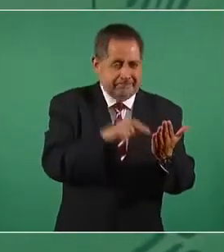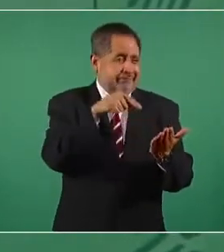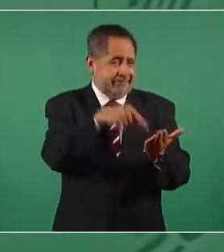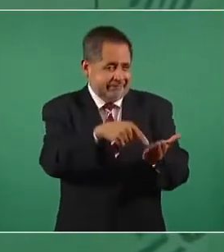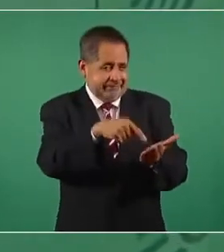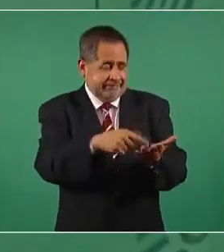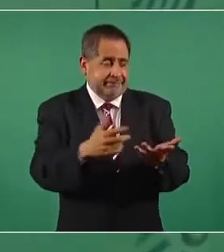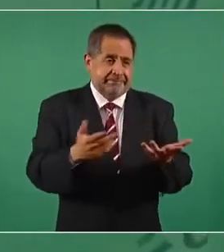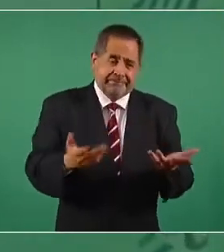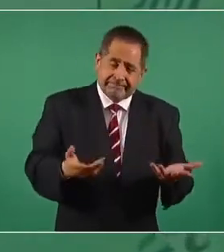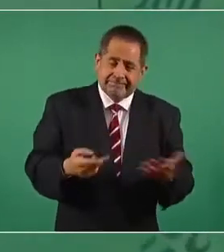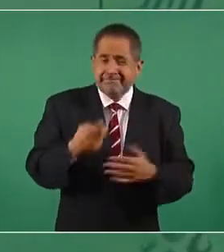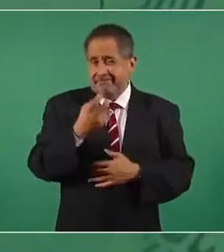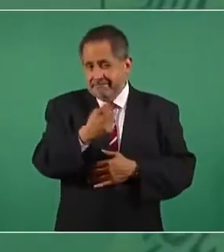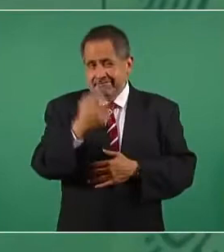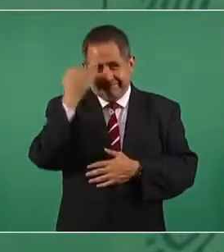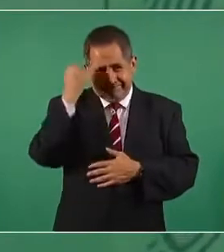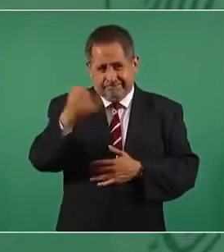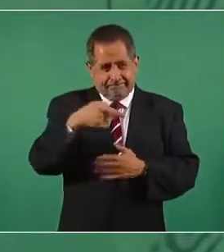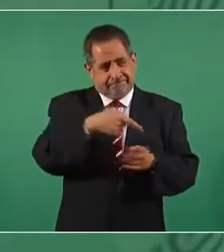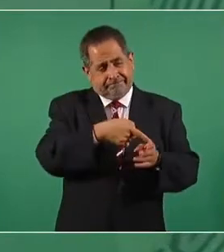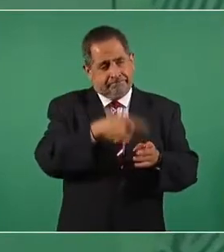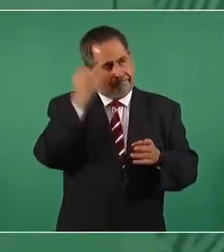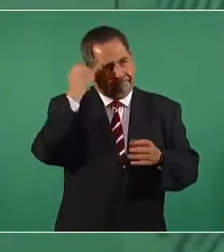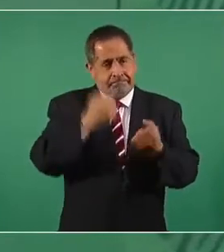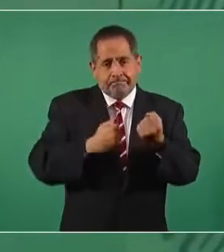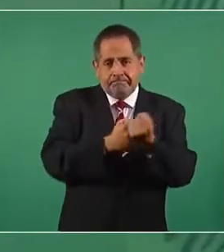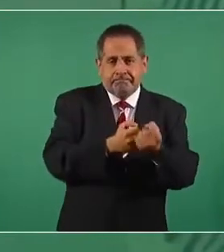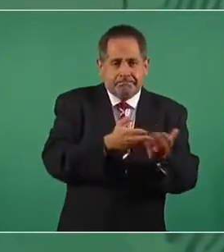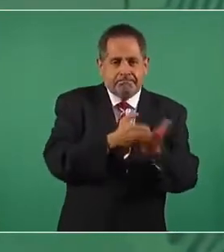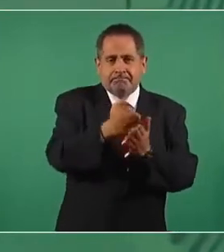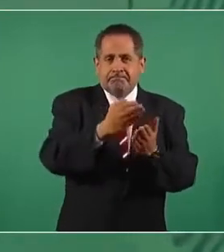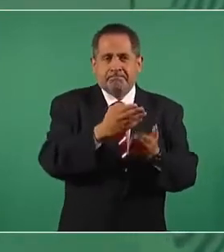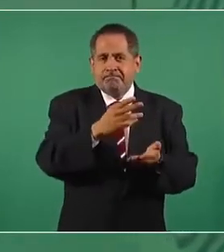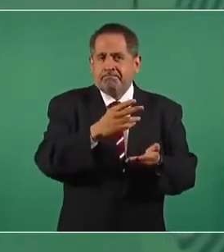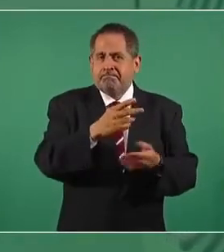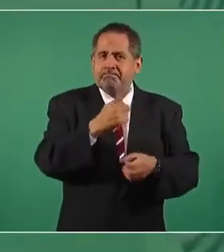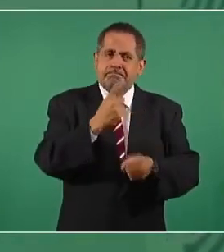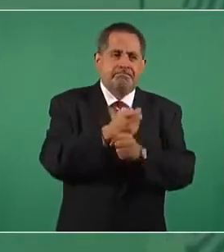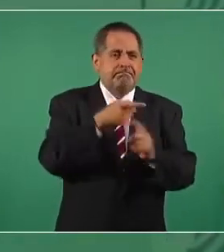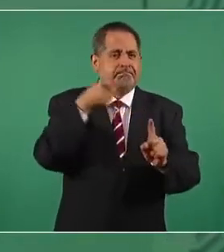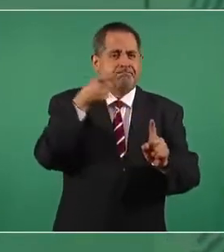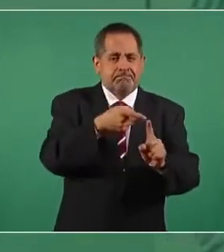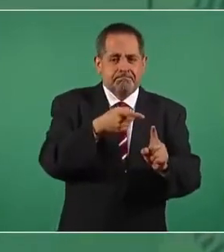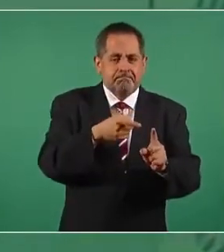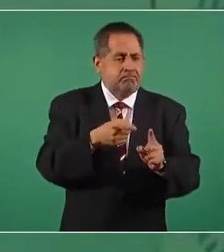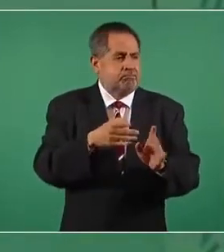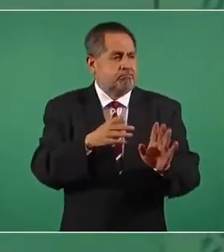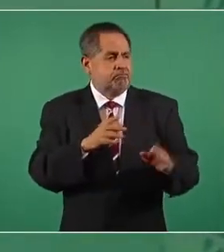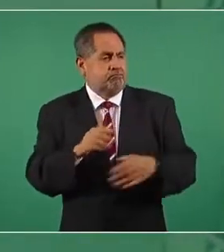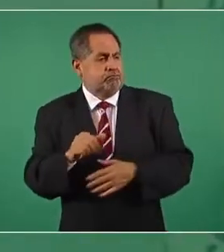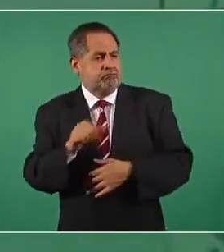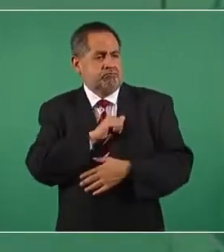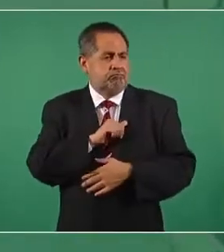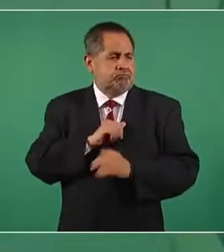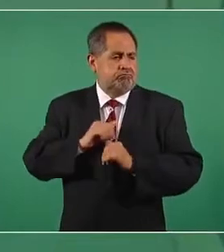tiene como eje, como esencia, el individualismo,